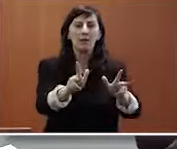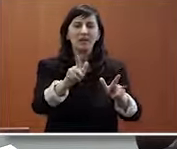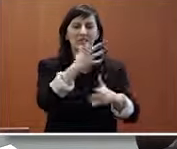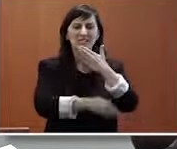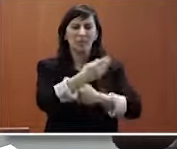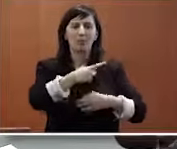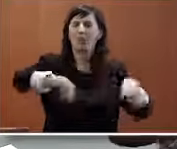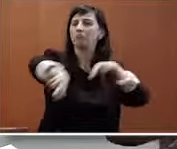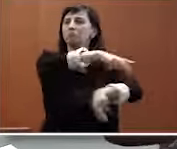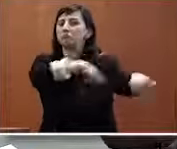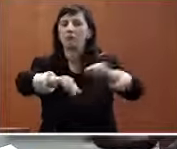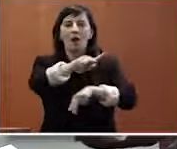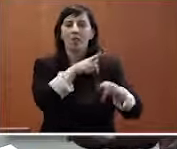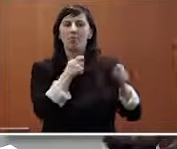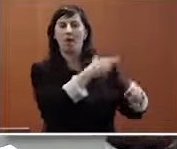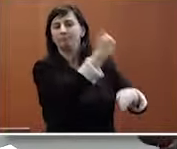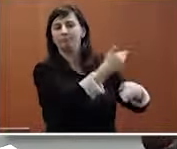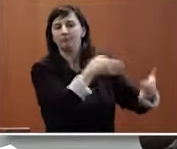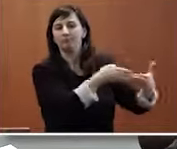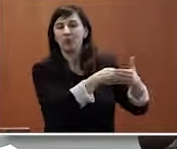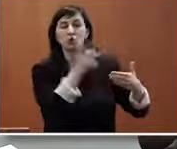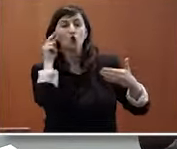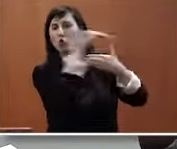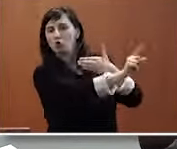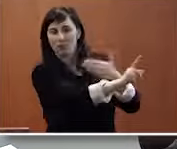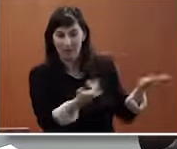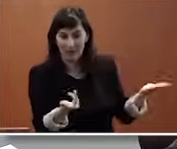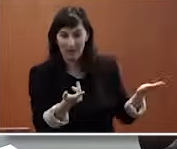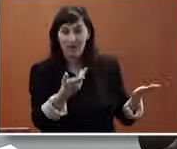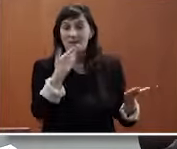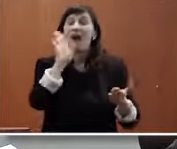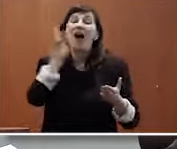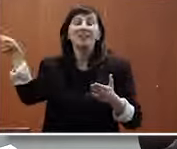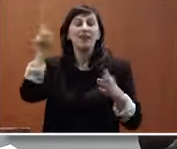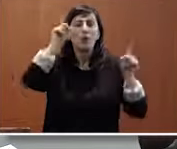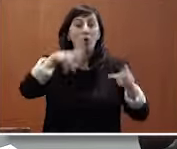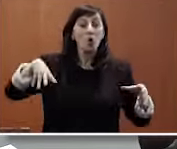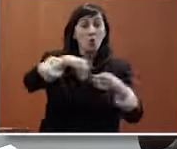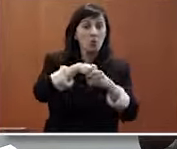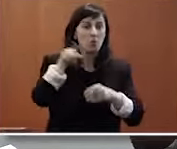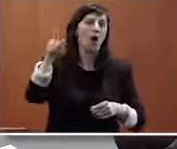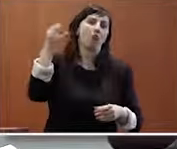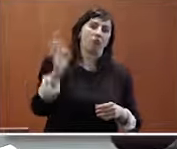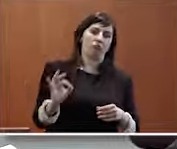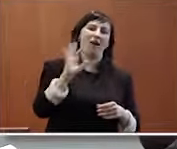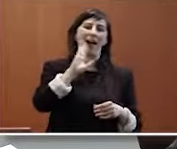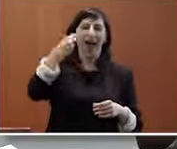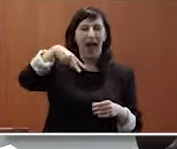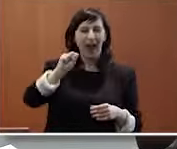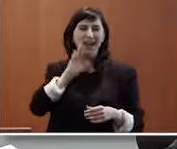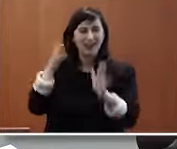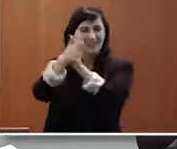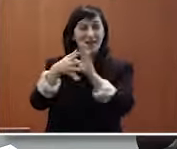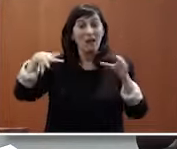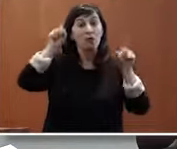que vayan esa educación inclusiva que comentaba la decana Ana pues es algo en construcción es algo en